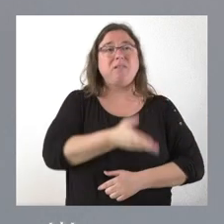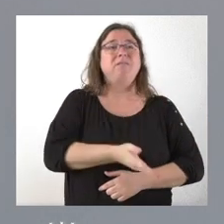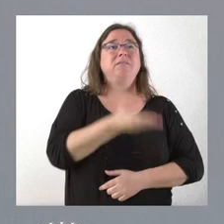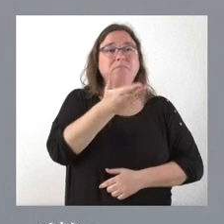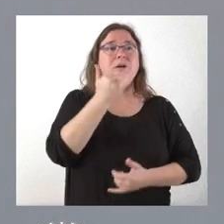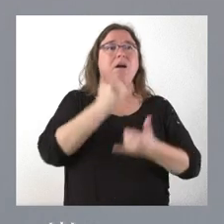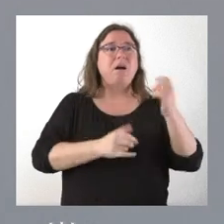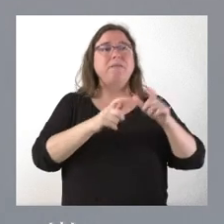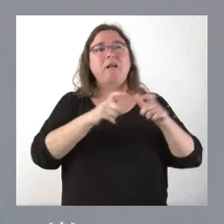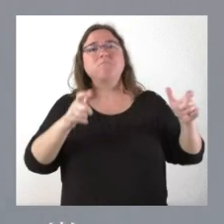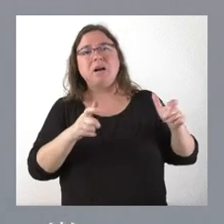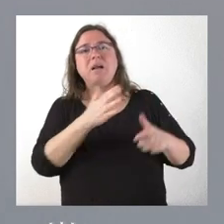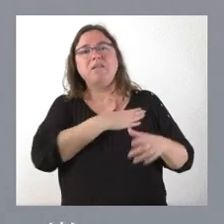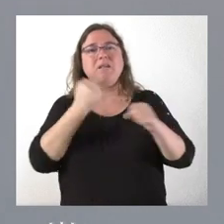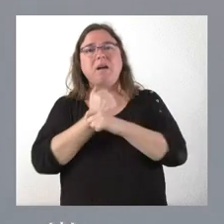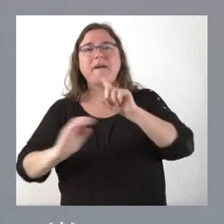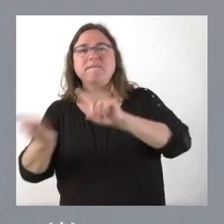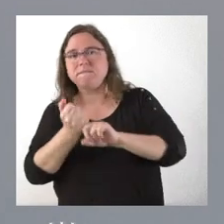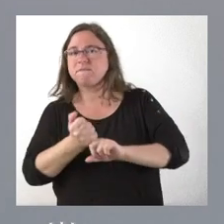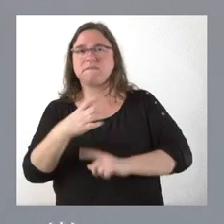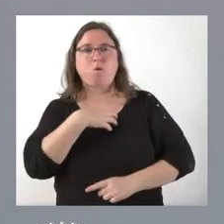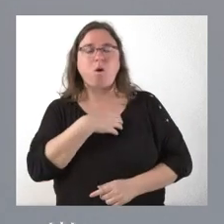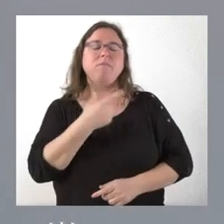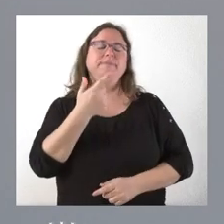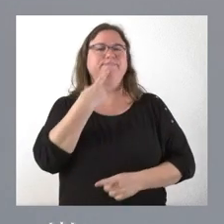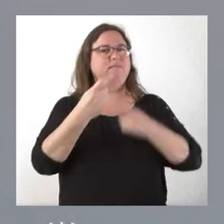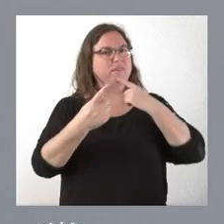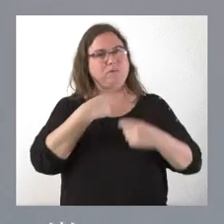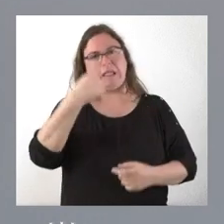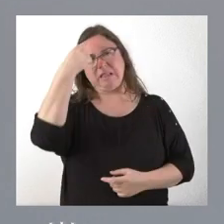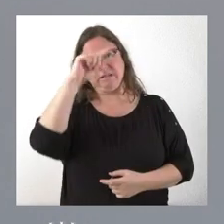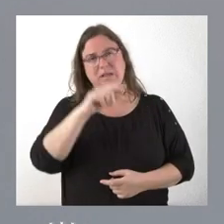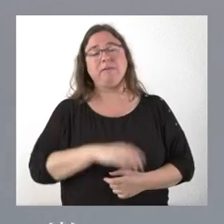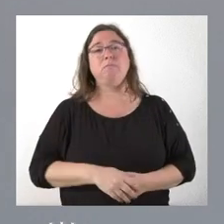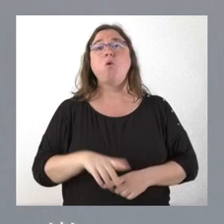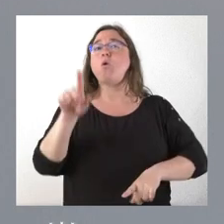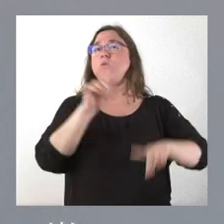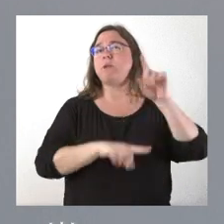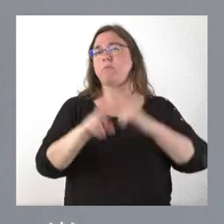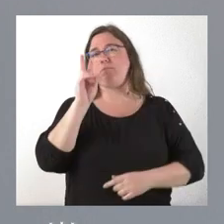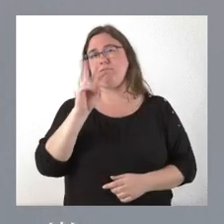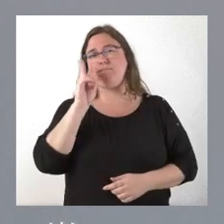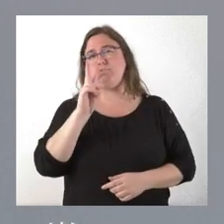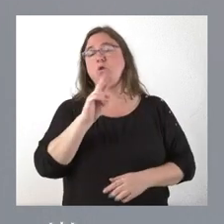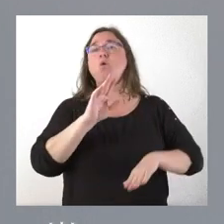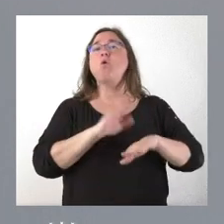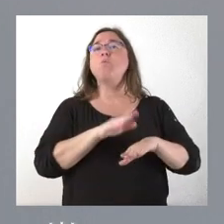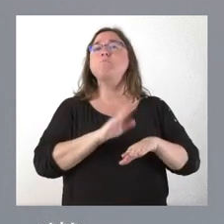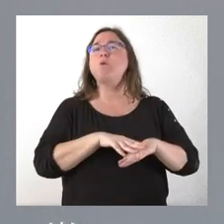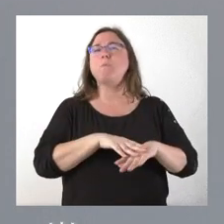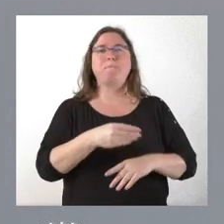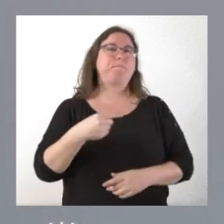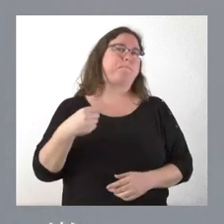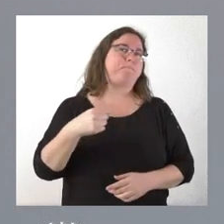y no lo encuentran. Somos muy conscientes de sus dificultades, de los problemas que tienen, problemas que se ven acrecentados, lógicamente, con la pérdida